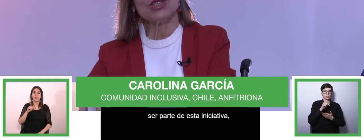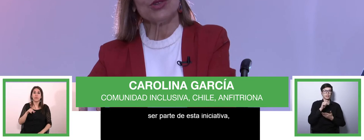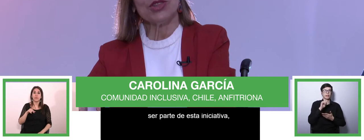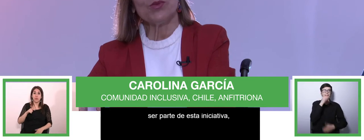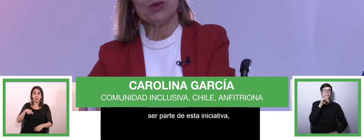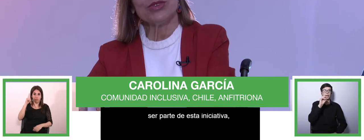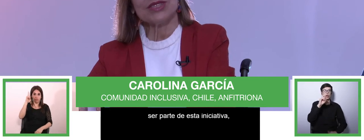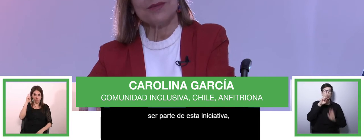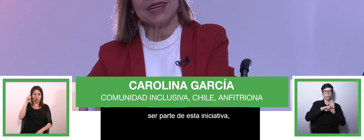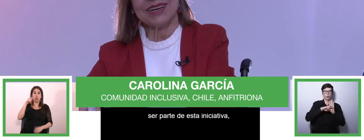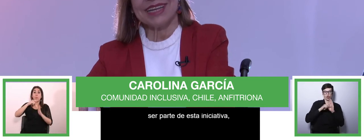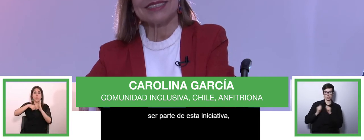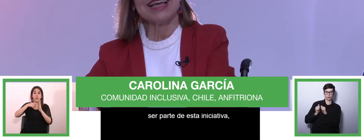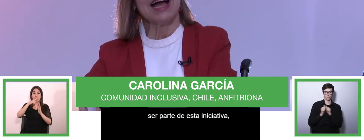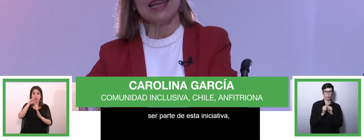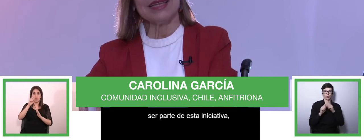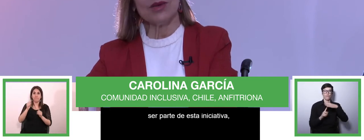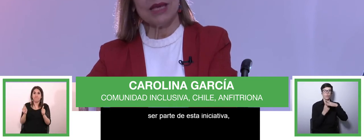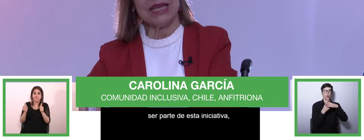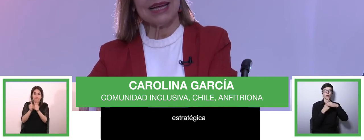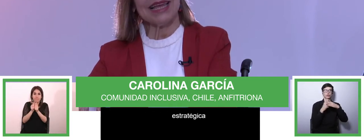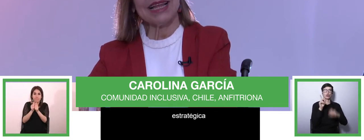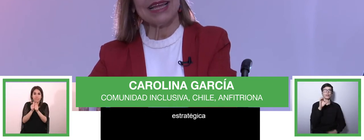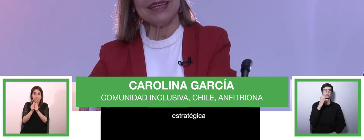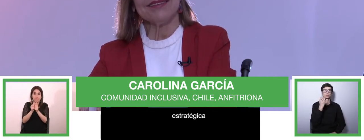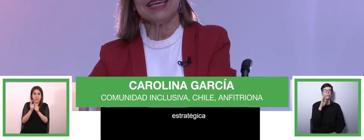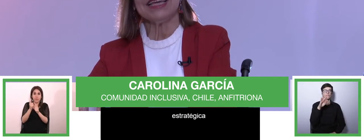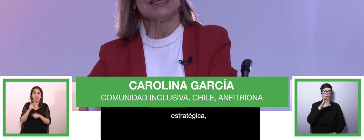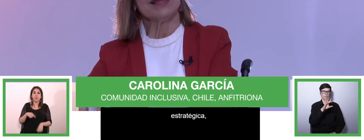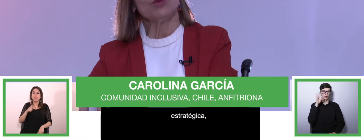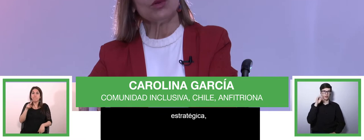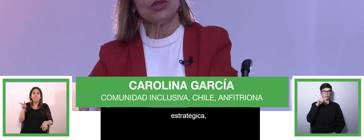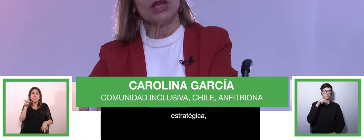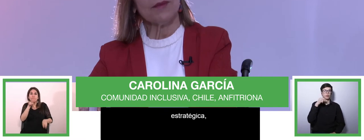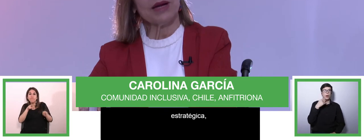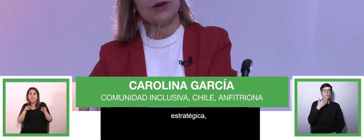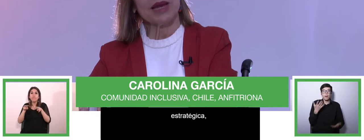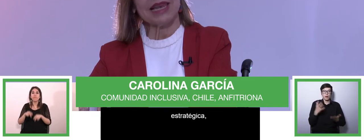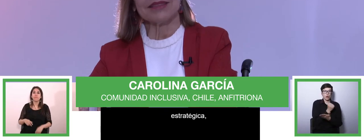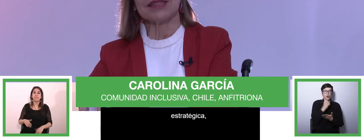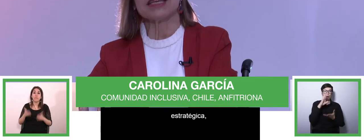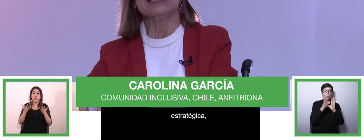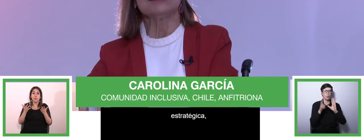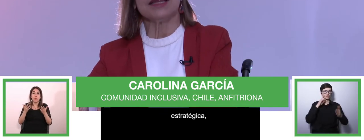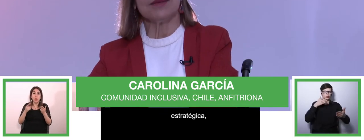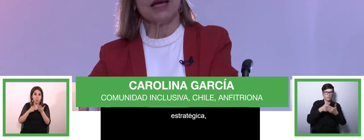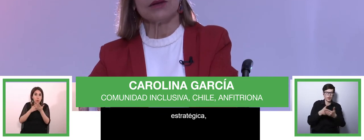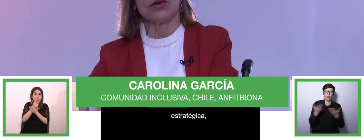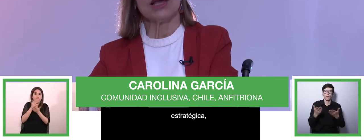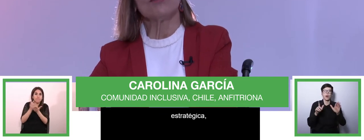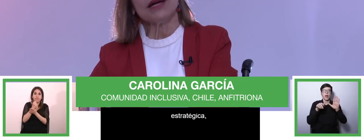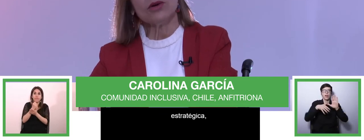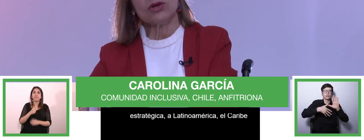la misión de un mundo sin barreras a Latinoamérica, el Caribe y al mundo hispanoparlante. Sin